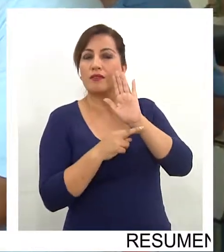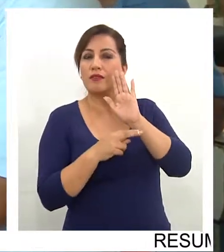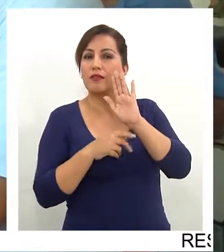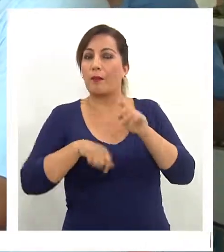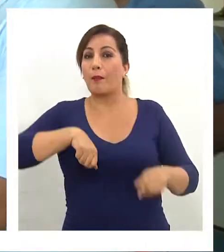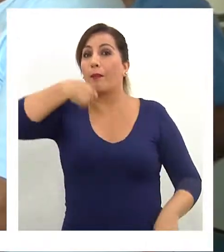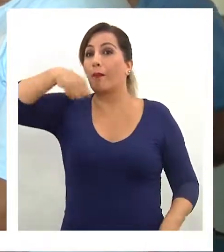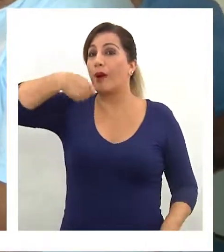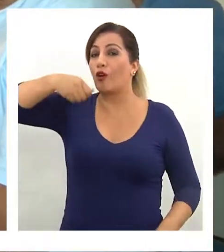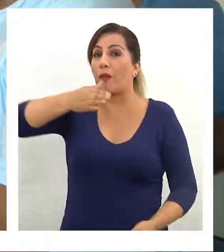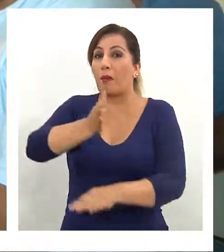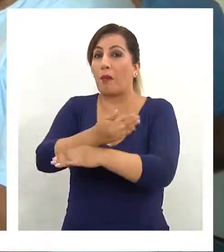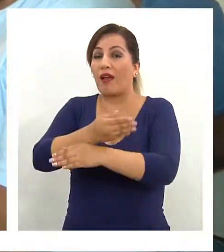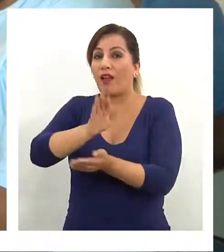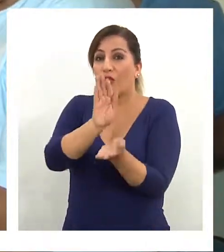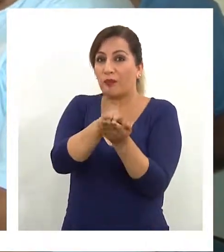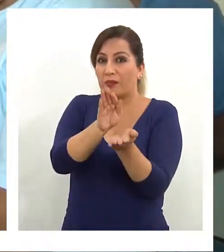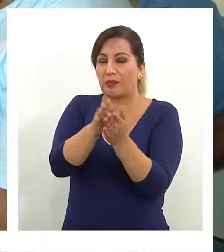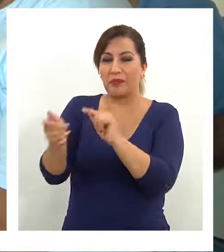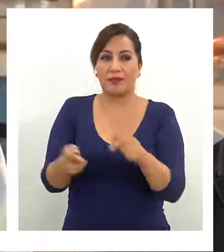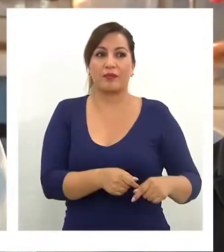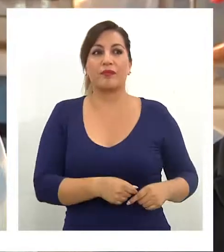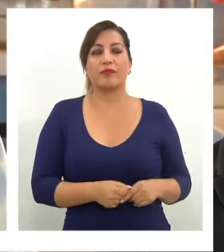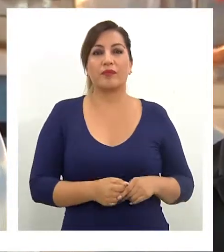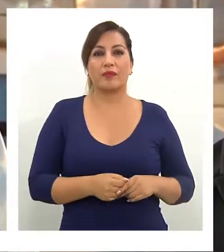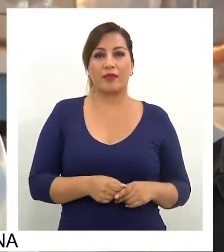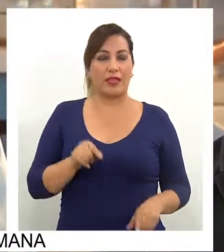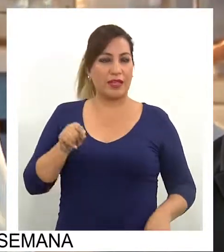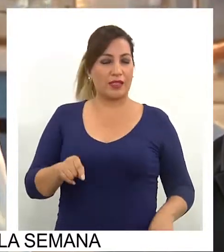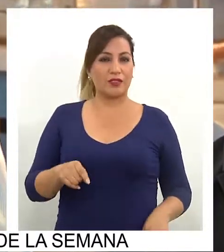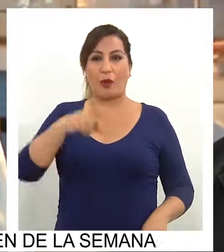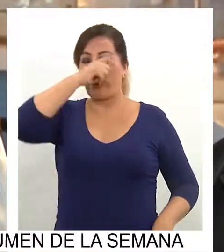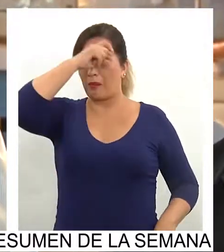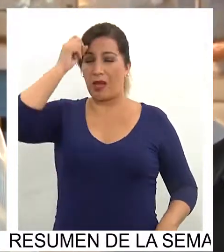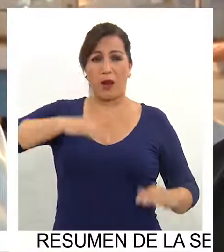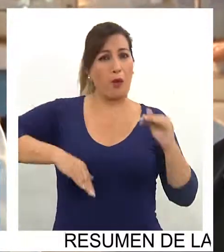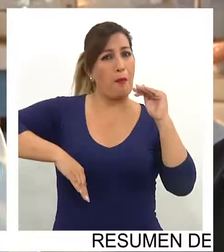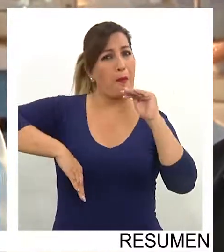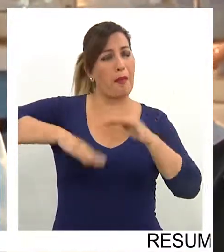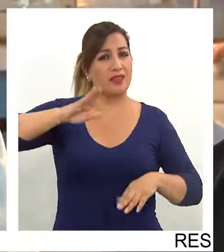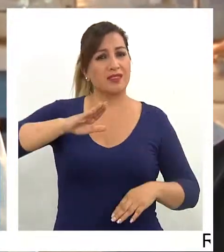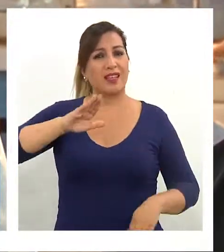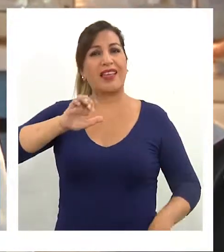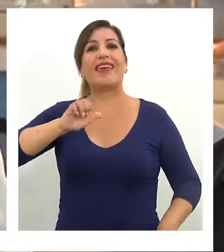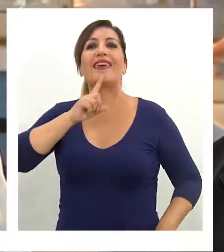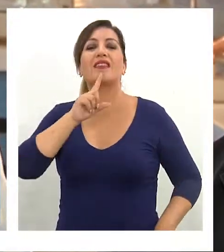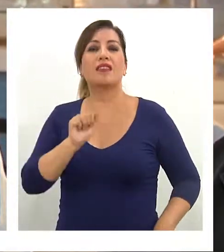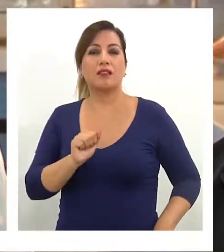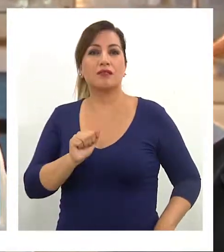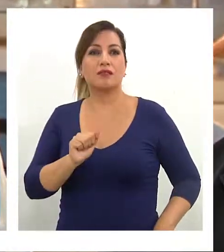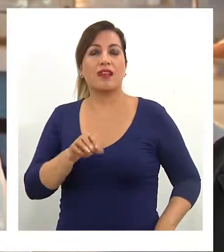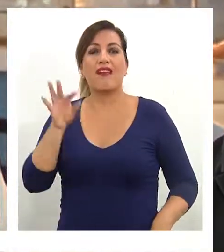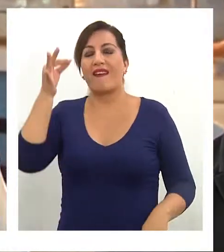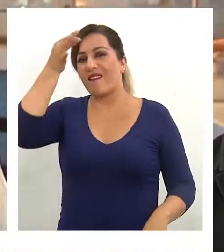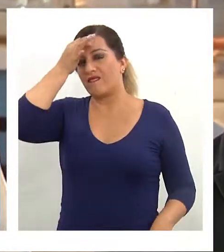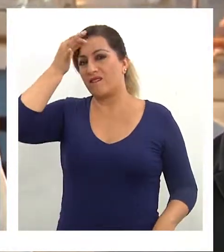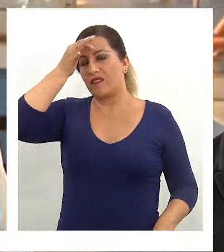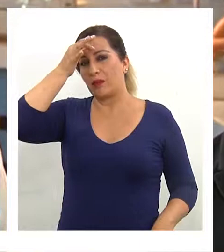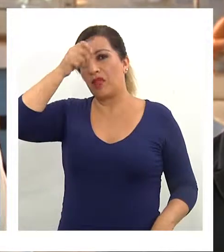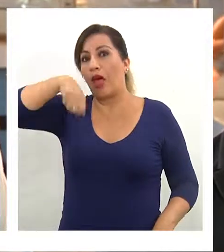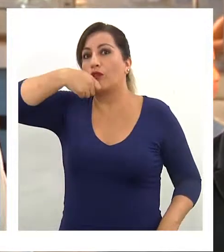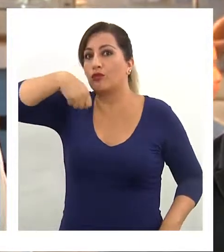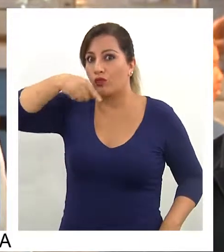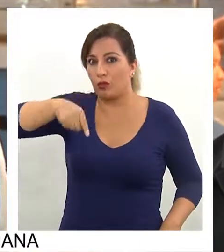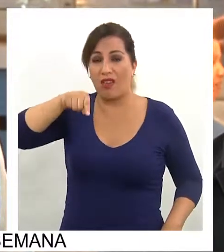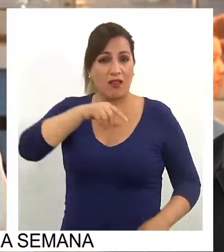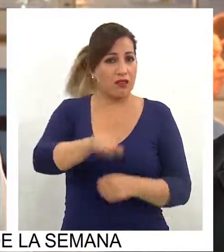consumo de mariscos y pescados. Se ha ido dando en tónica que en verano se aumentan las ETA, la enfermedad de transmisión alimentaria. Si